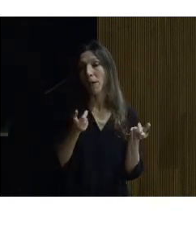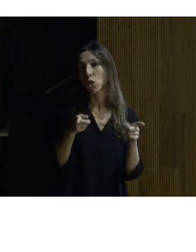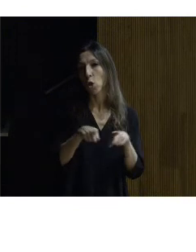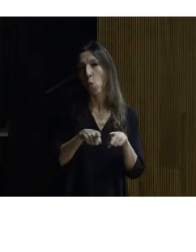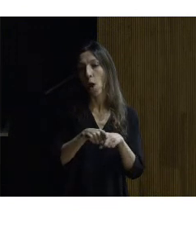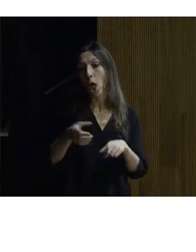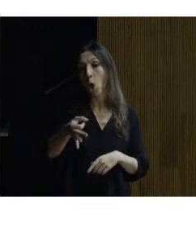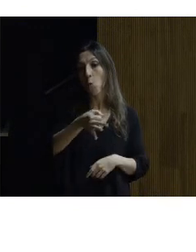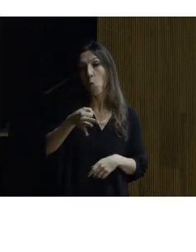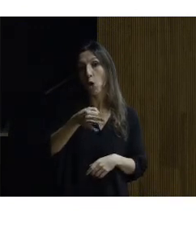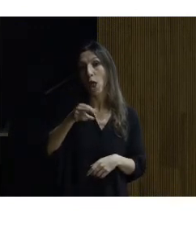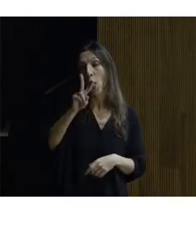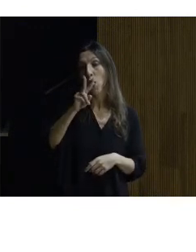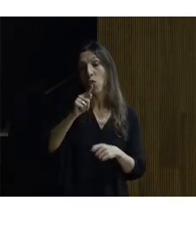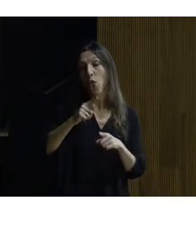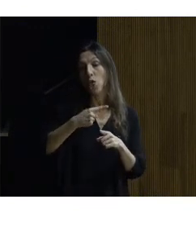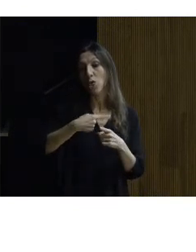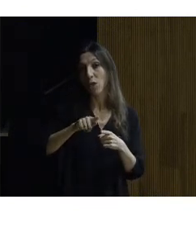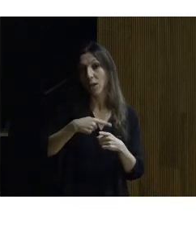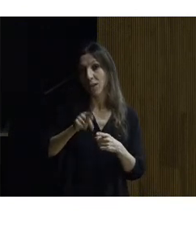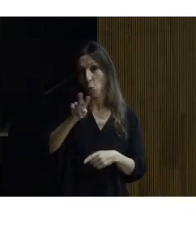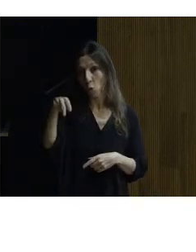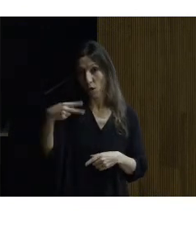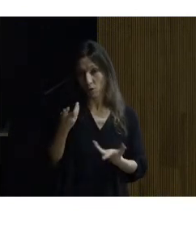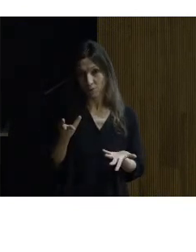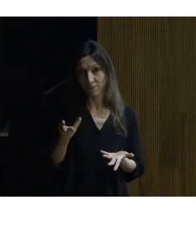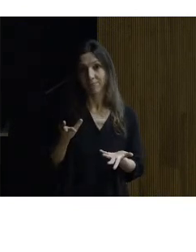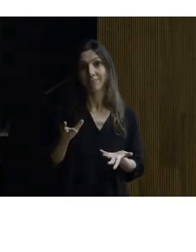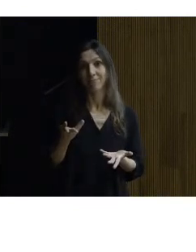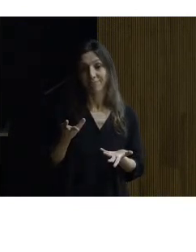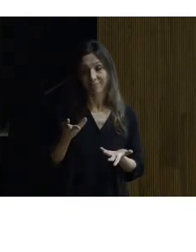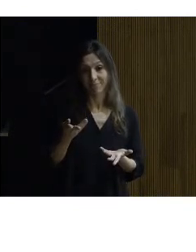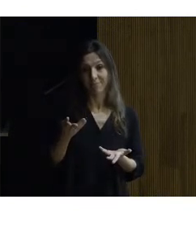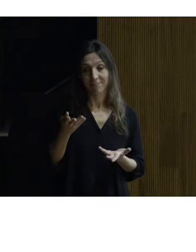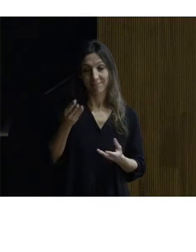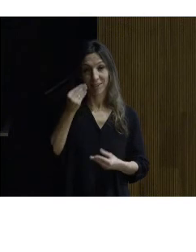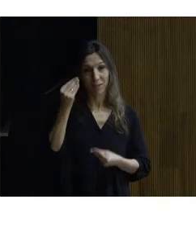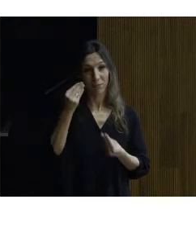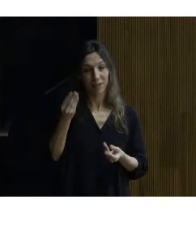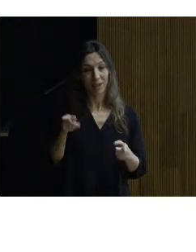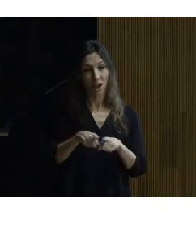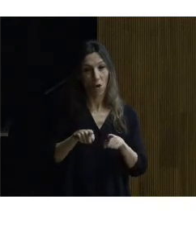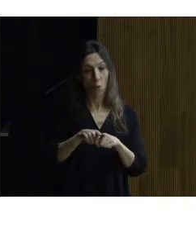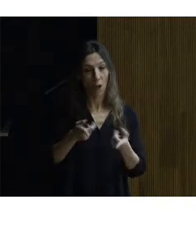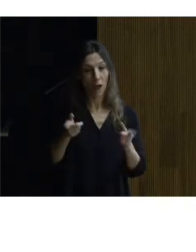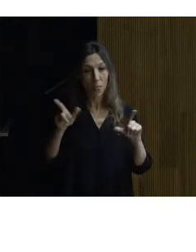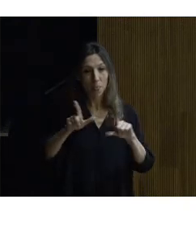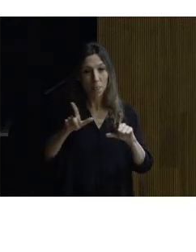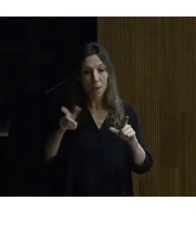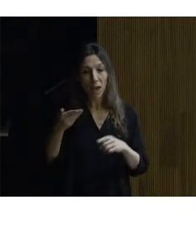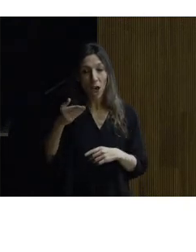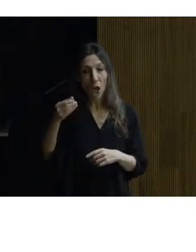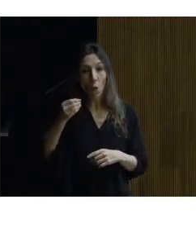moneda de dos céntimos de euro para que nos hagamos una idea del tamaño que tiene una telebobina dentro de una prótesis por eso se puede